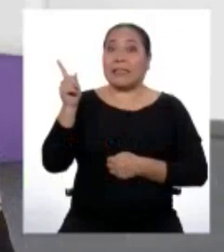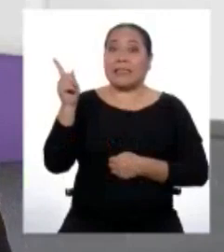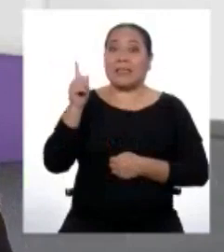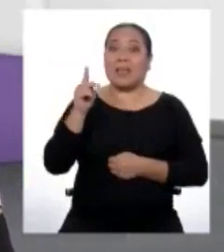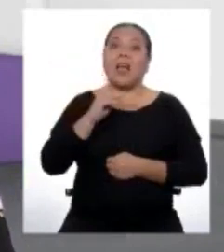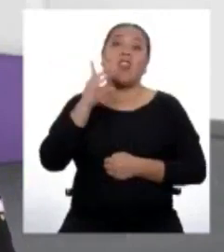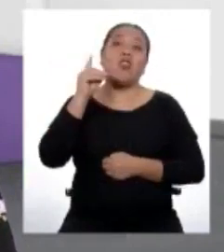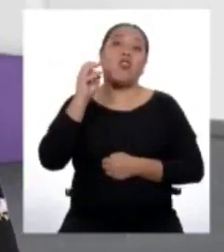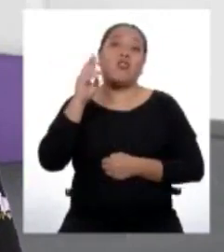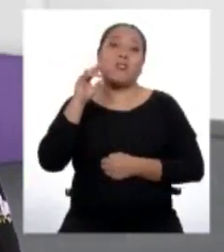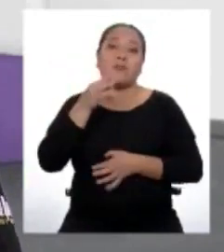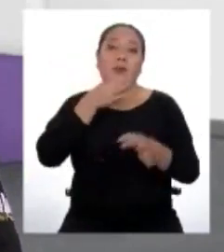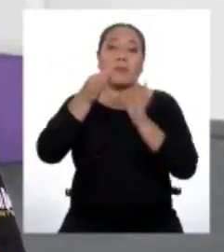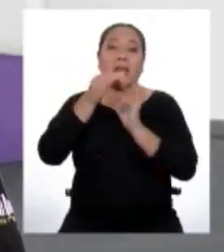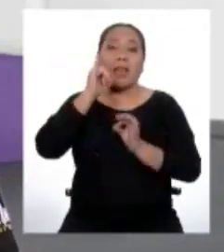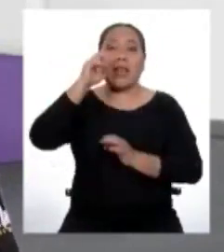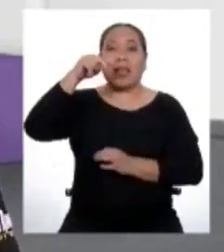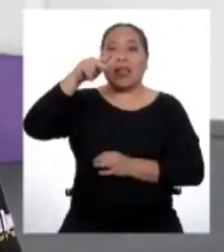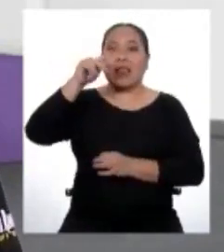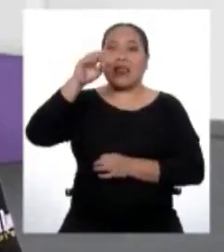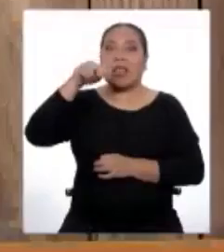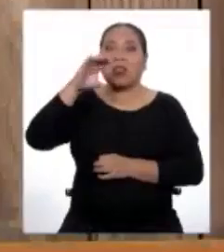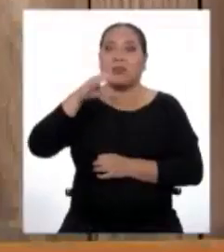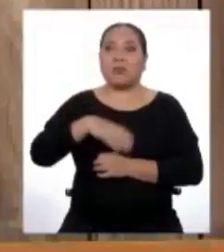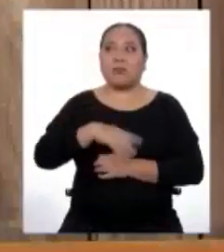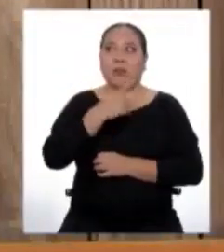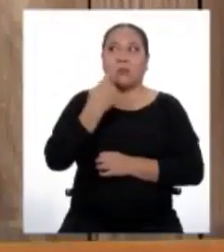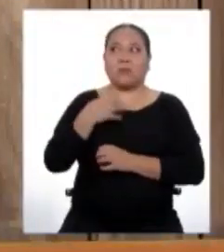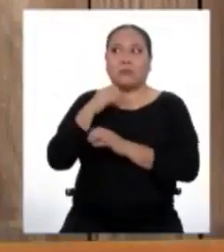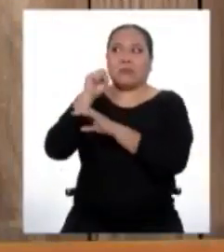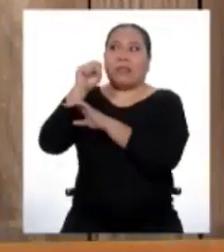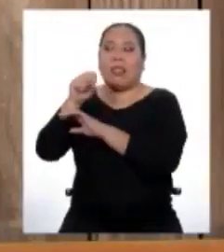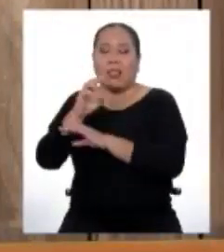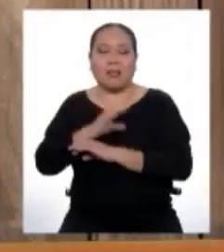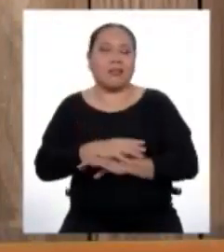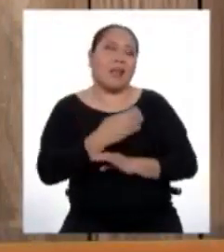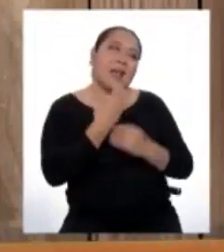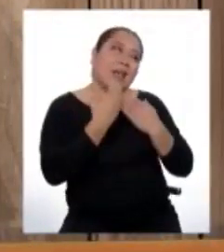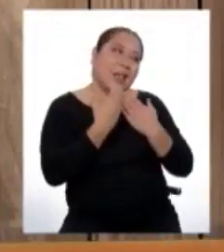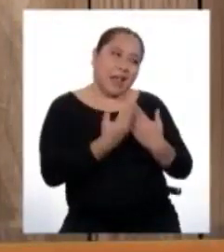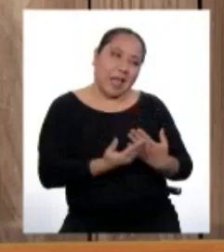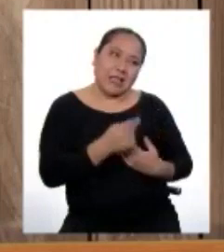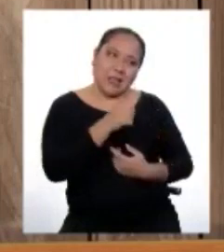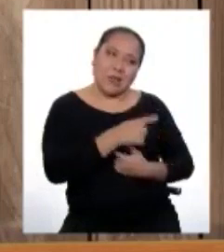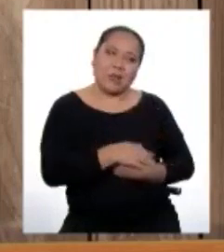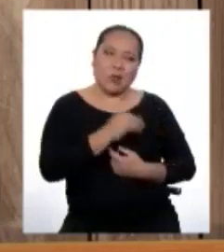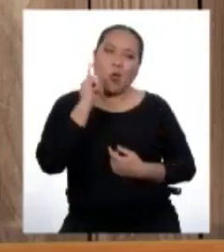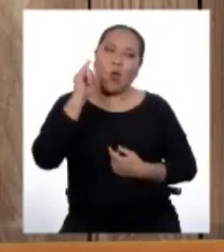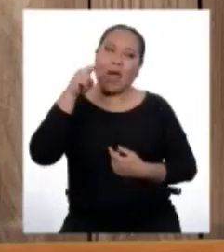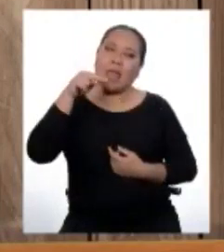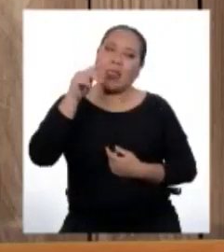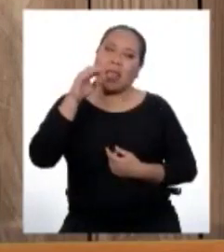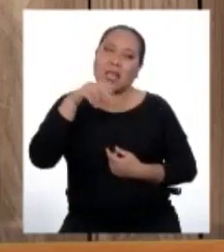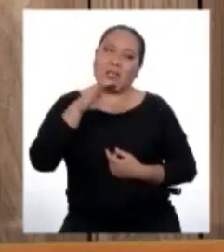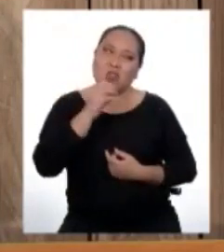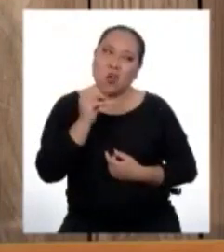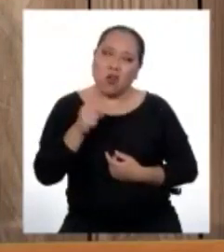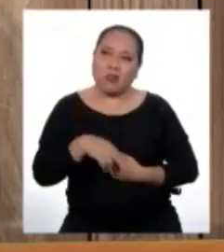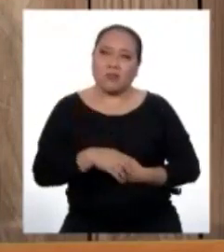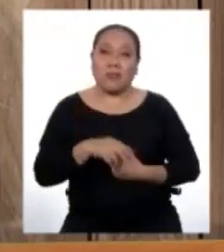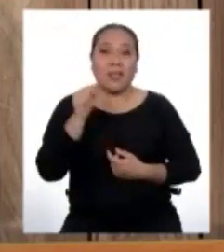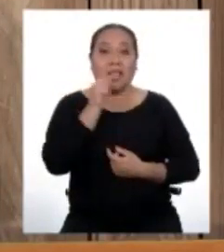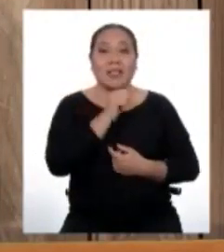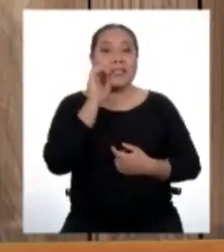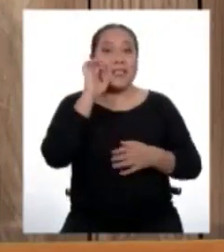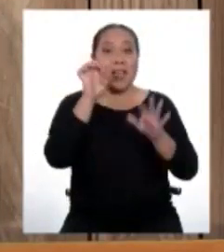nos explique mejor la intención, para no opacarla. Muchas gracias por tus buenas intenciones. En este ejemplo